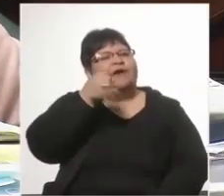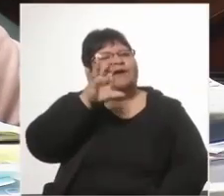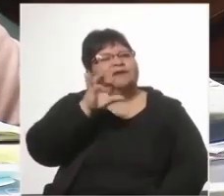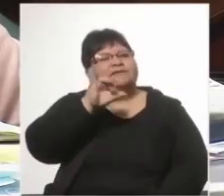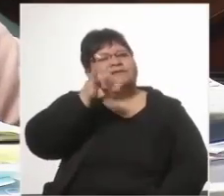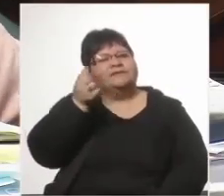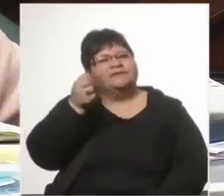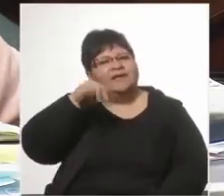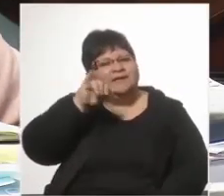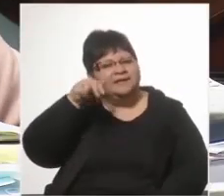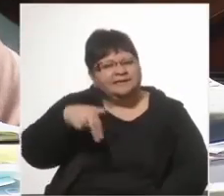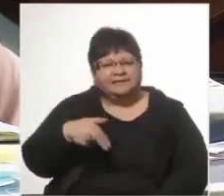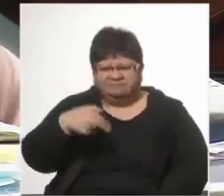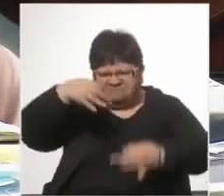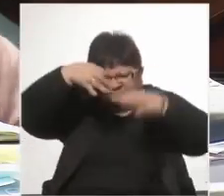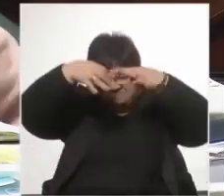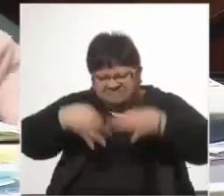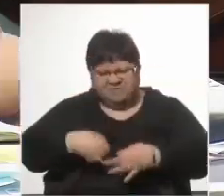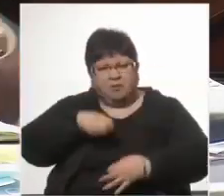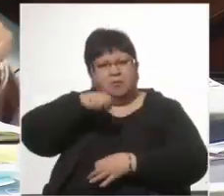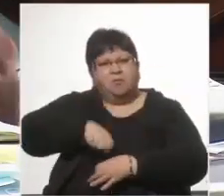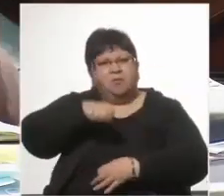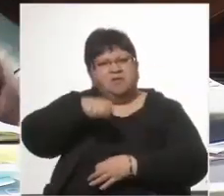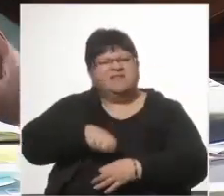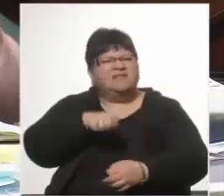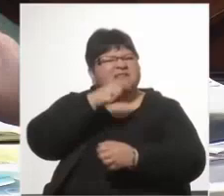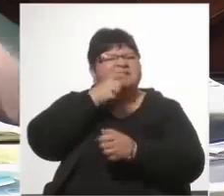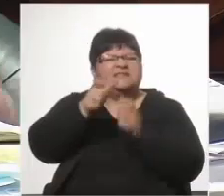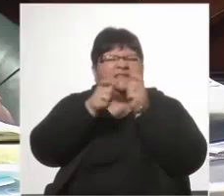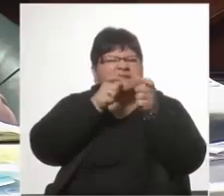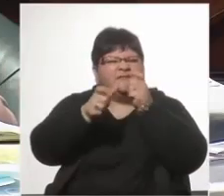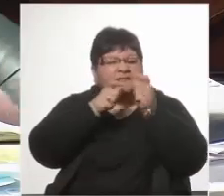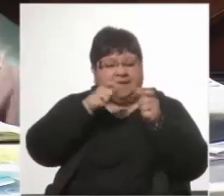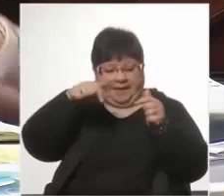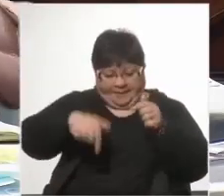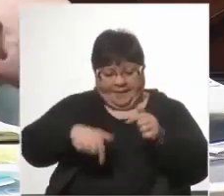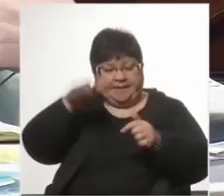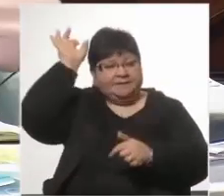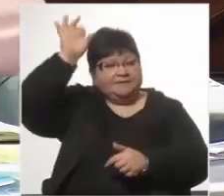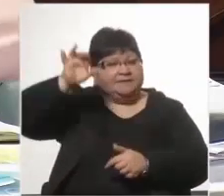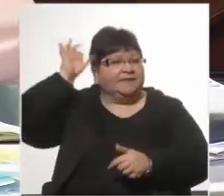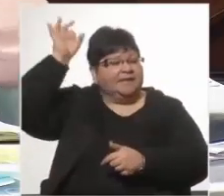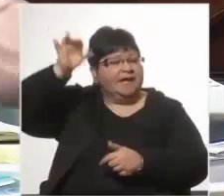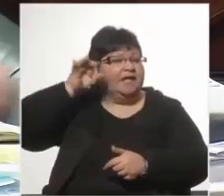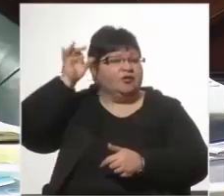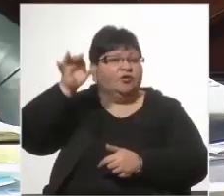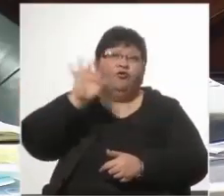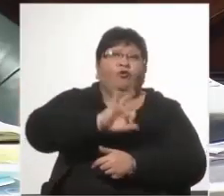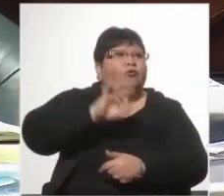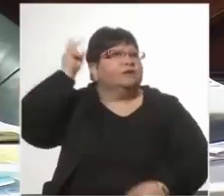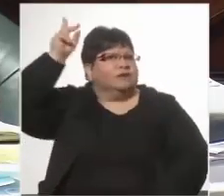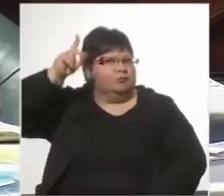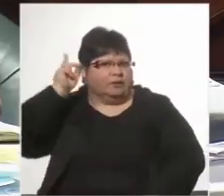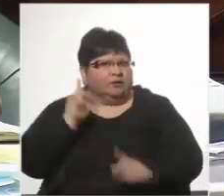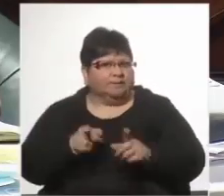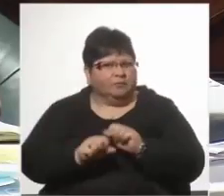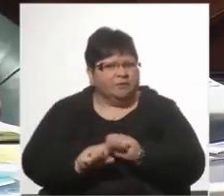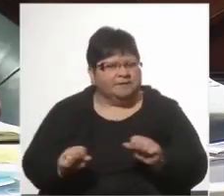estrictamente jurídica lo que significa en el ámbito del Senado, o del diputado podría ser,